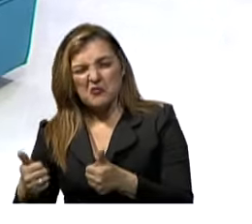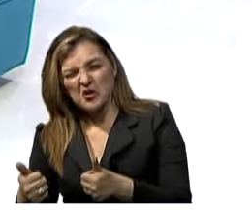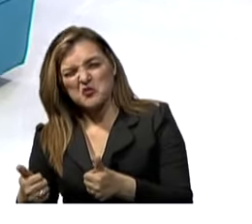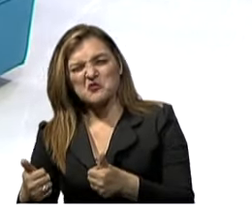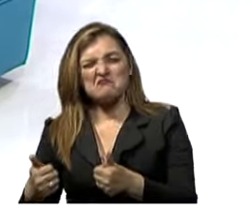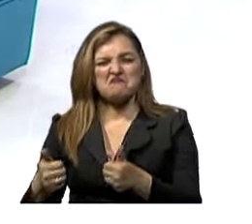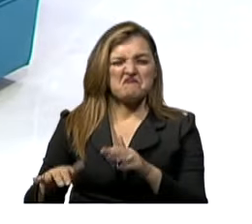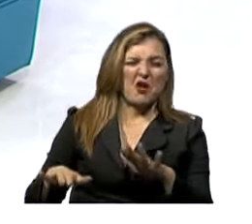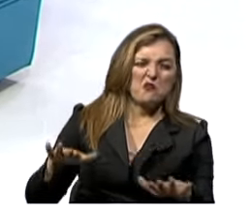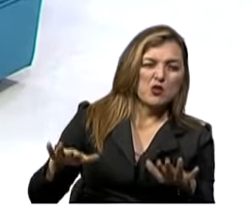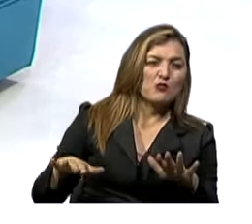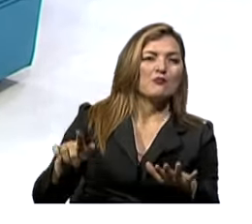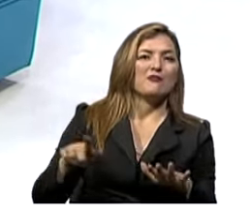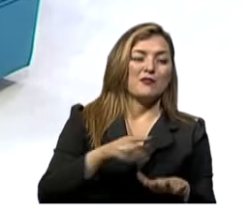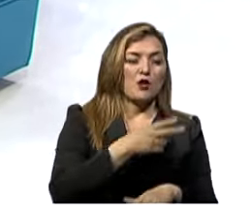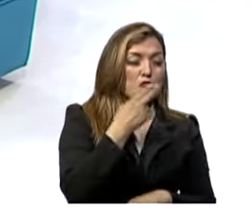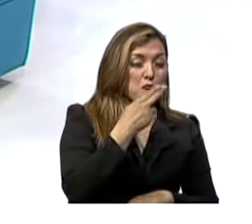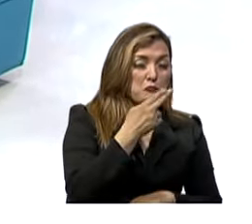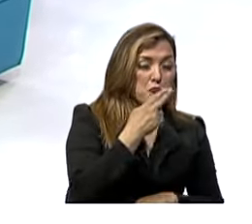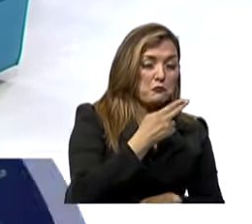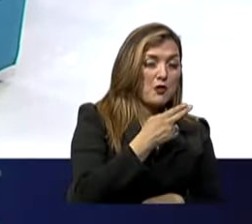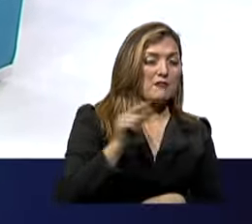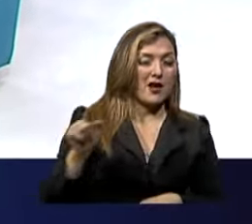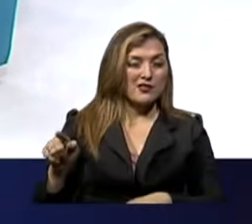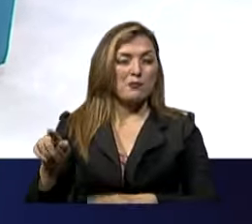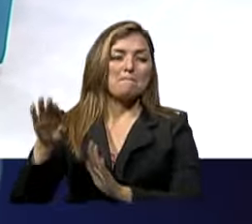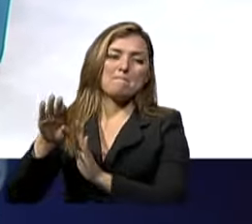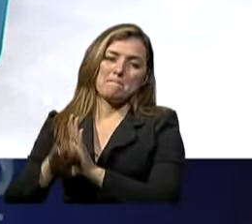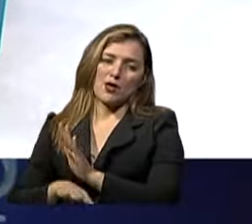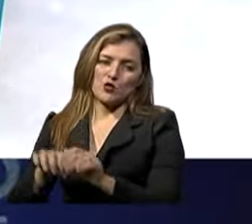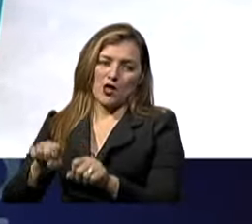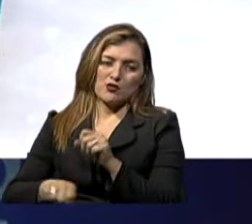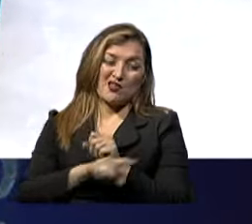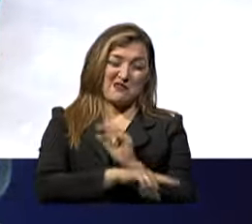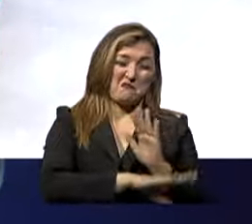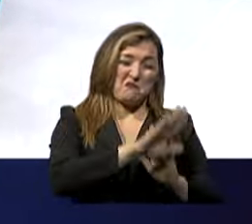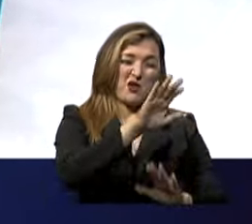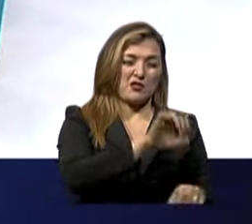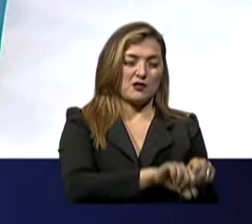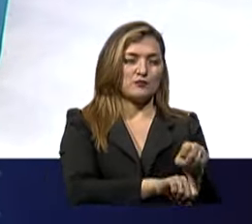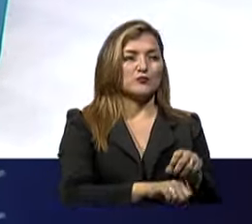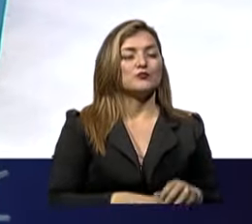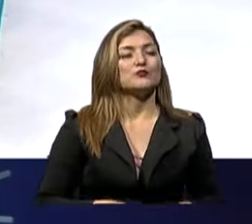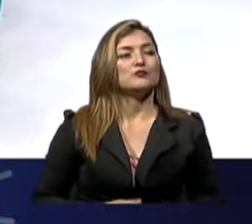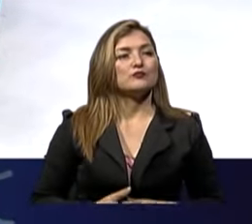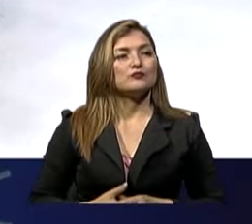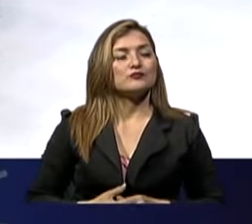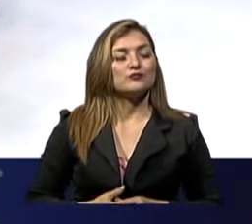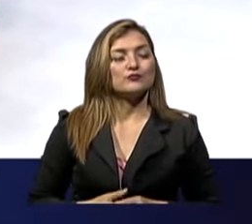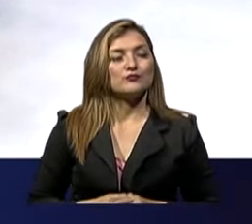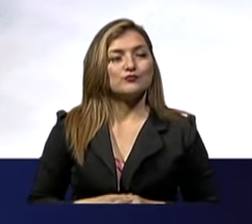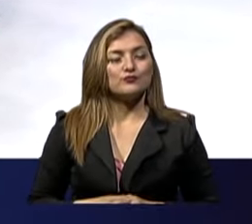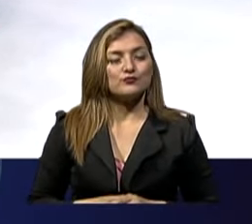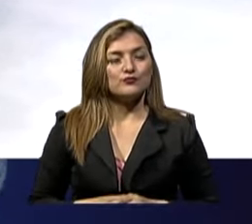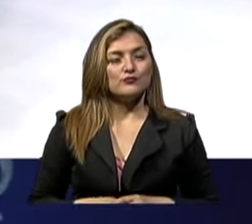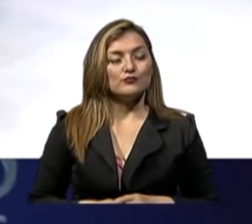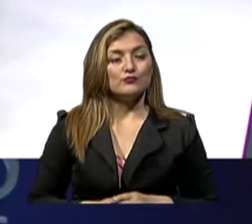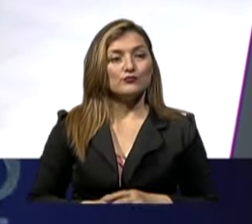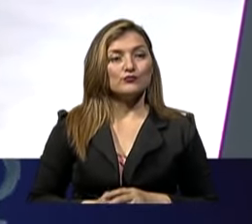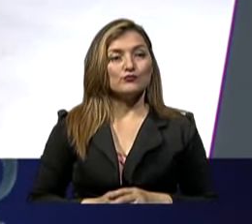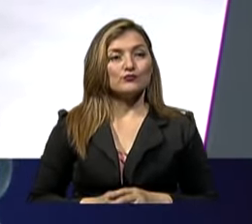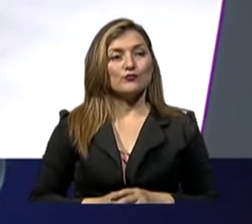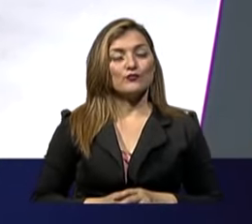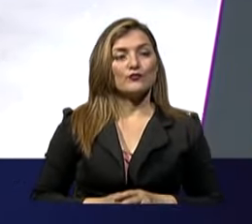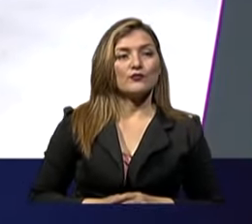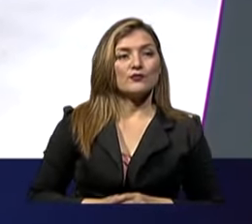Son menos malos Que el cigarrillo Fumado Como tal Es decir Es una estrategia Que Que por ahí Puede